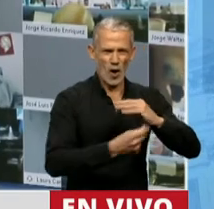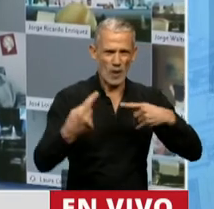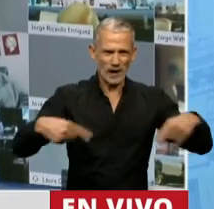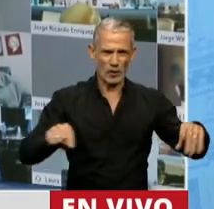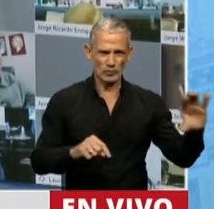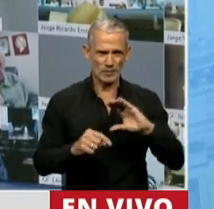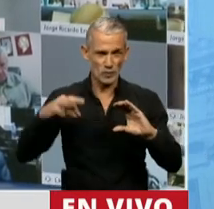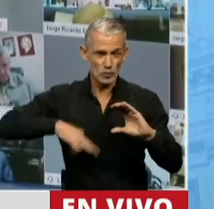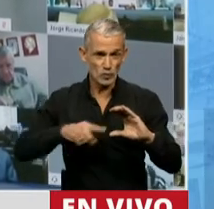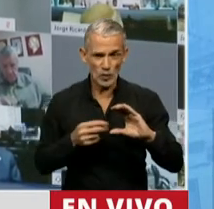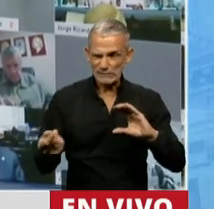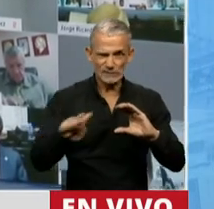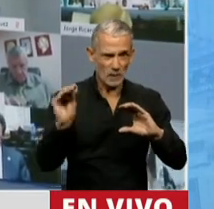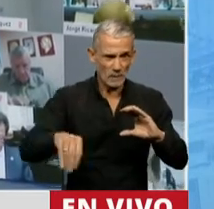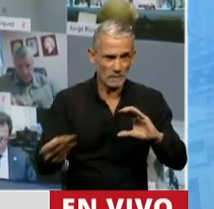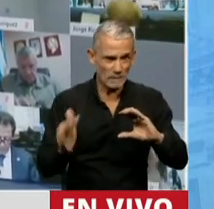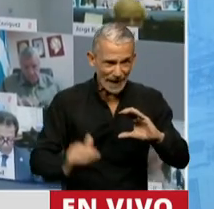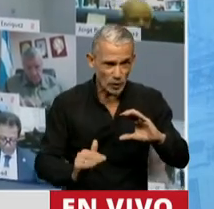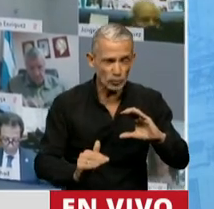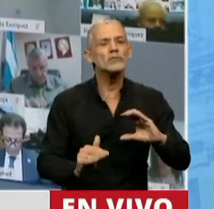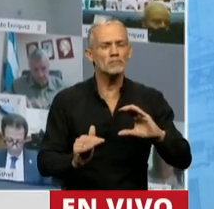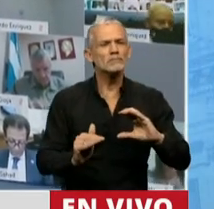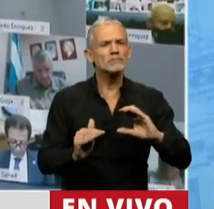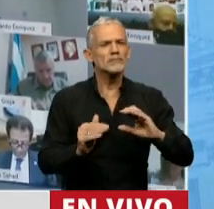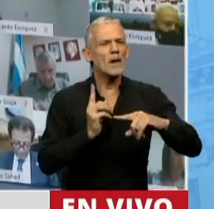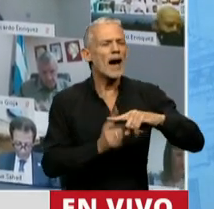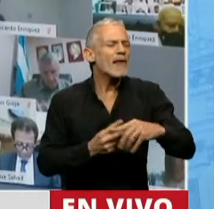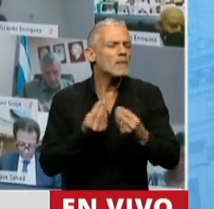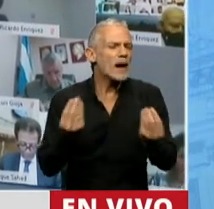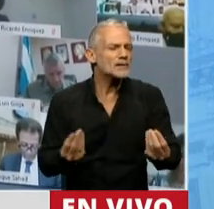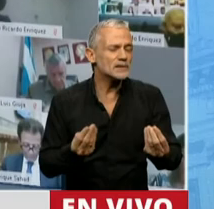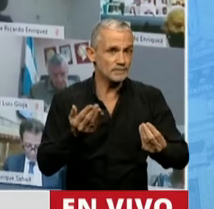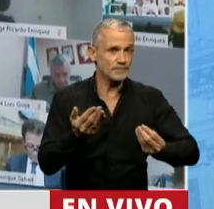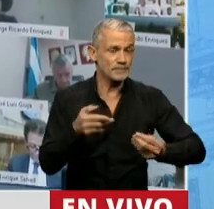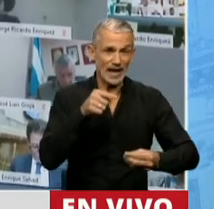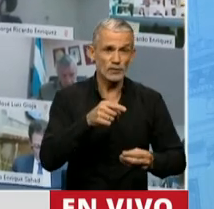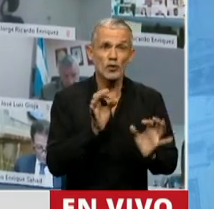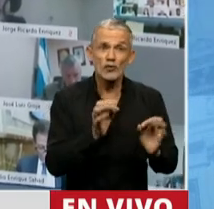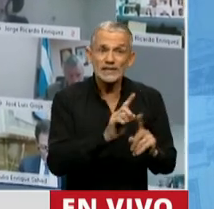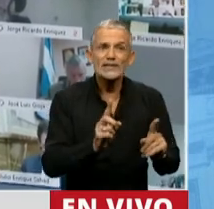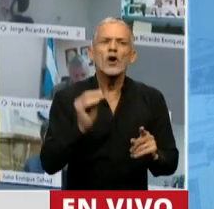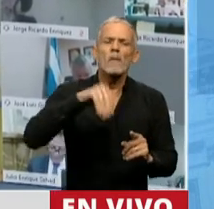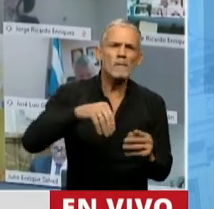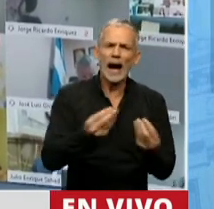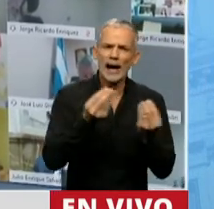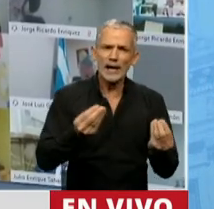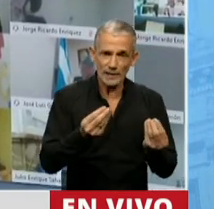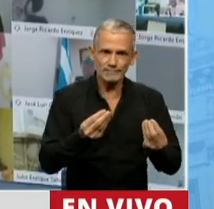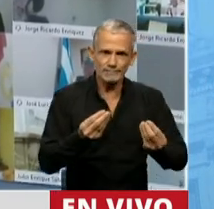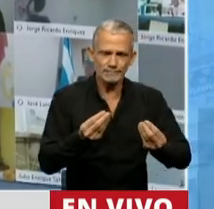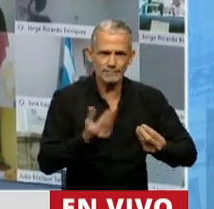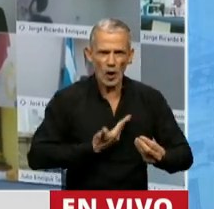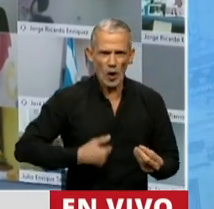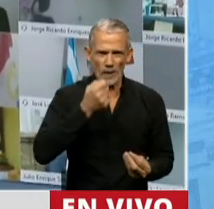adquisitivo, sino que además, como si no nos hubiera resultado suficiente con ello, pusieron en